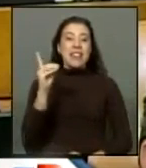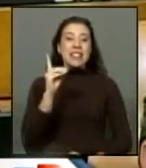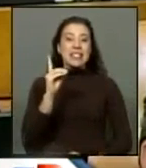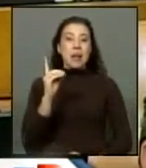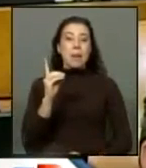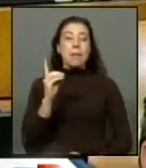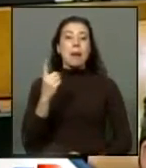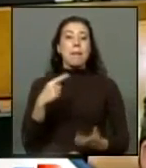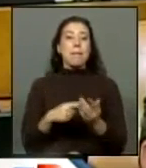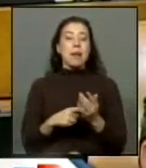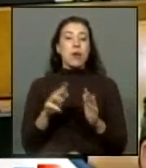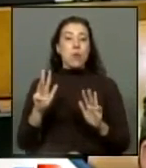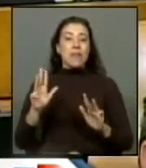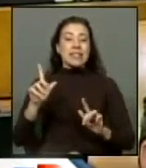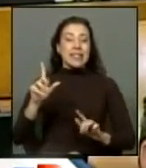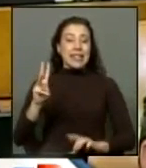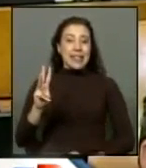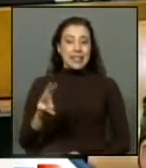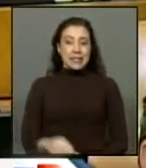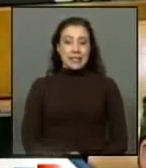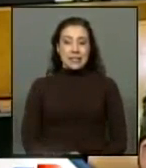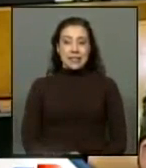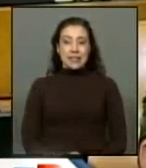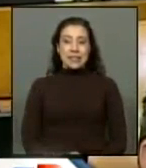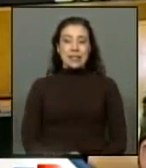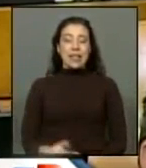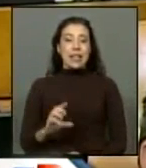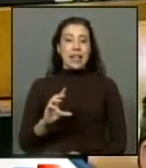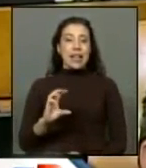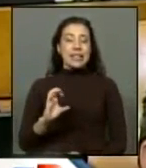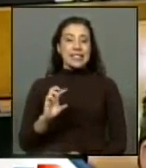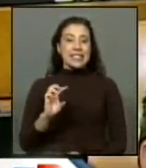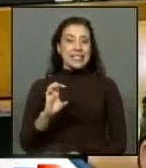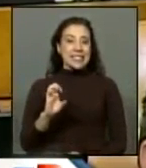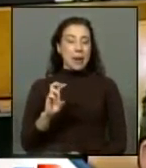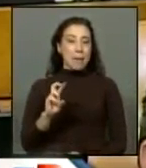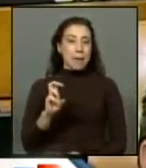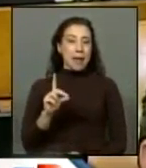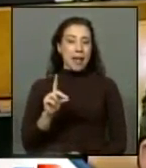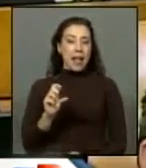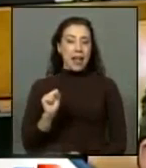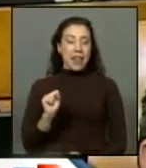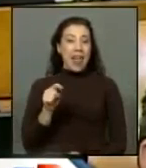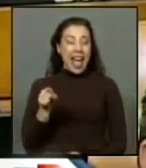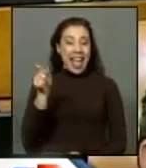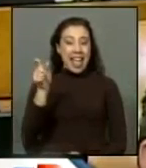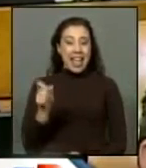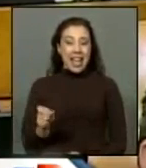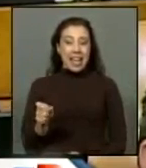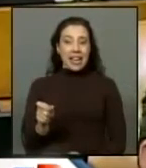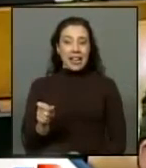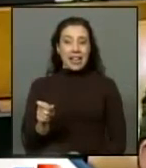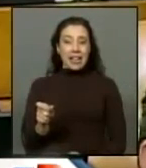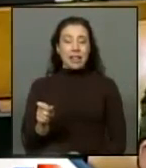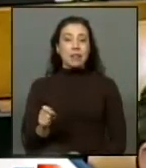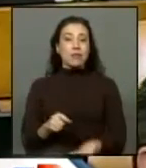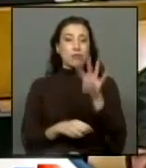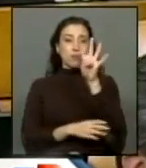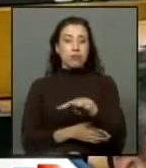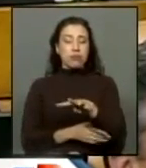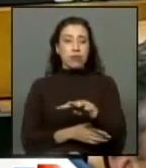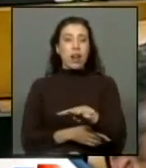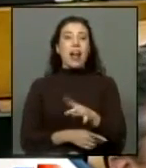1973 Vicente Cepeda fue ejecutado